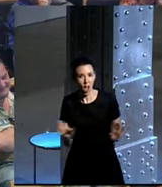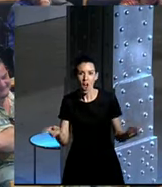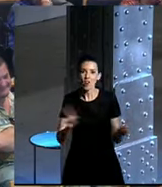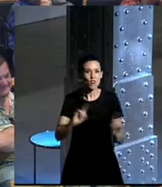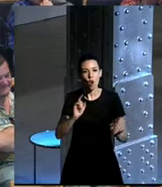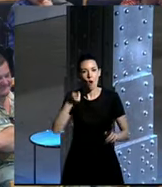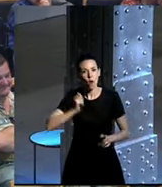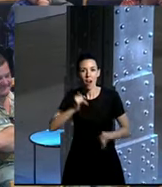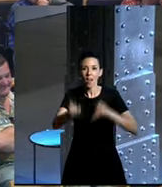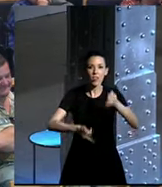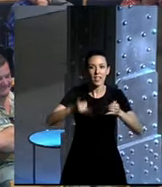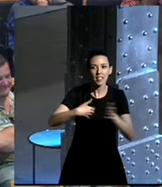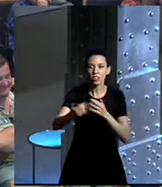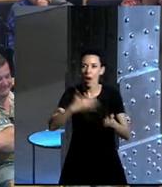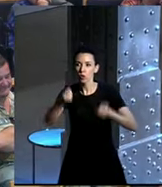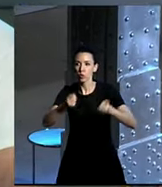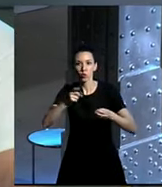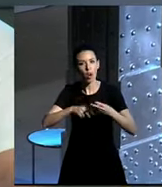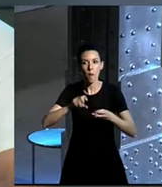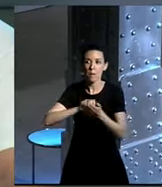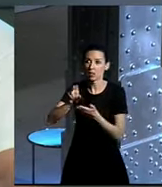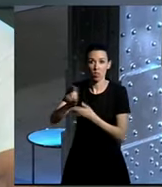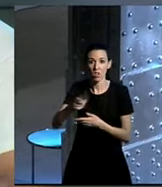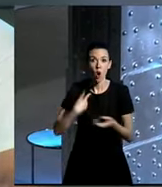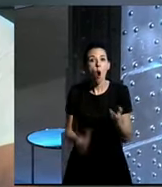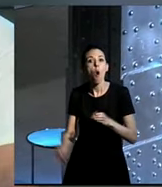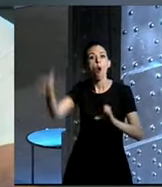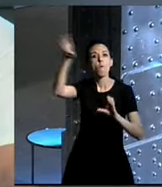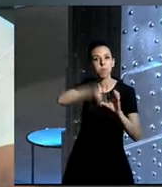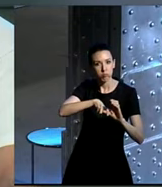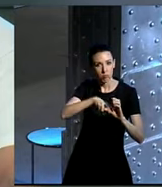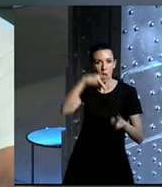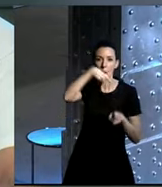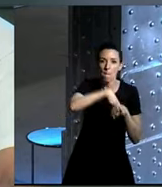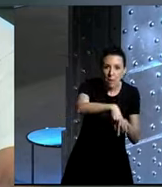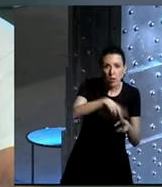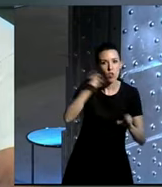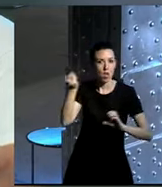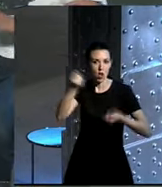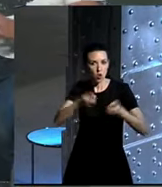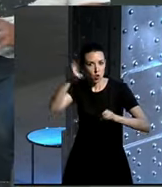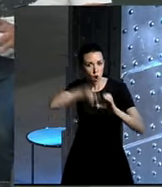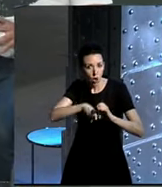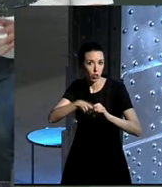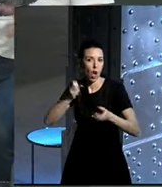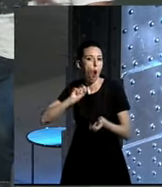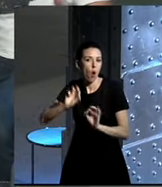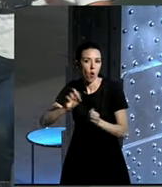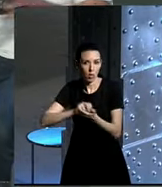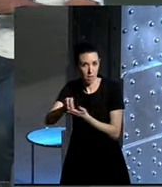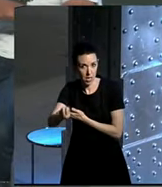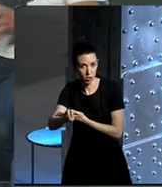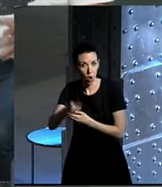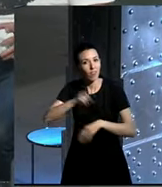ciclistas, conductores y peatones. Somos personas que vamos en coche, personas que vamos en bici, y personas que vamos caminando en transporte público. A la vez es complicado,